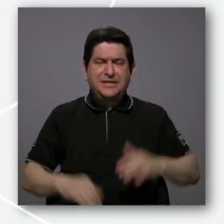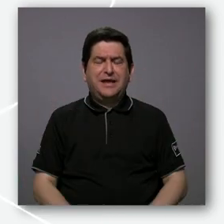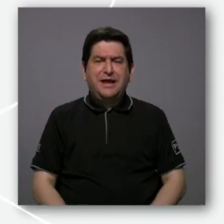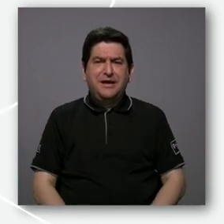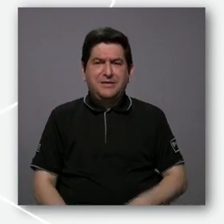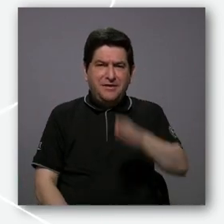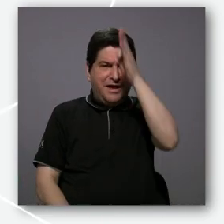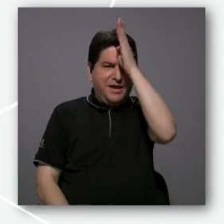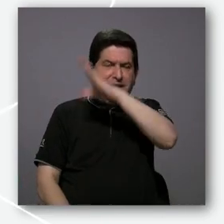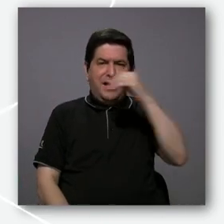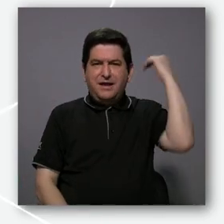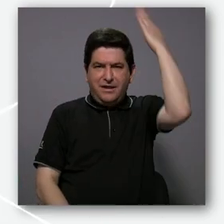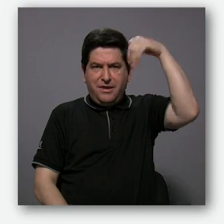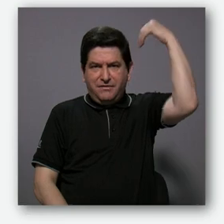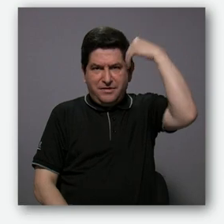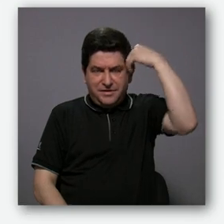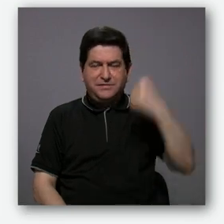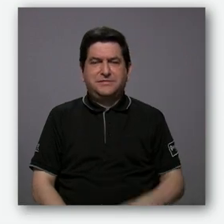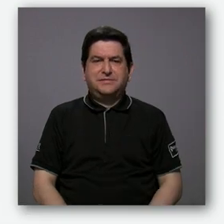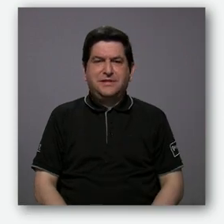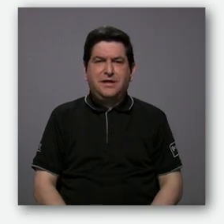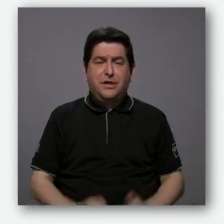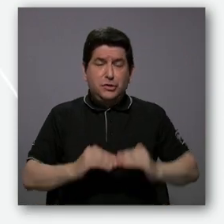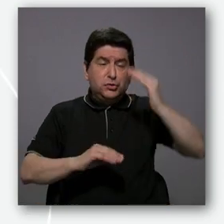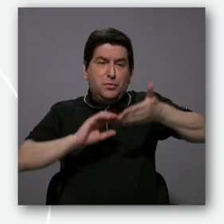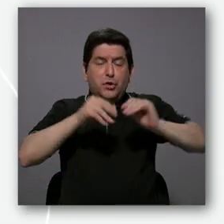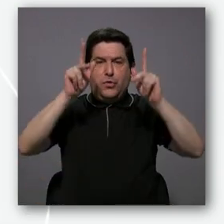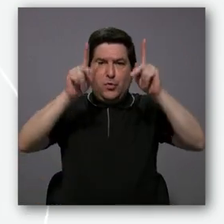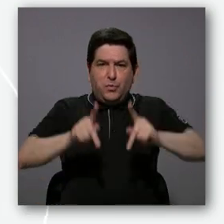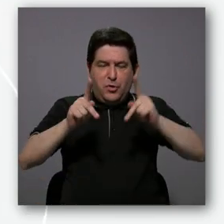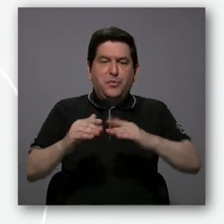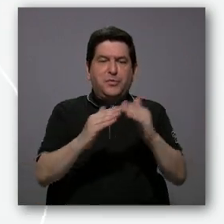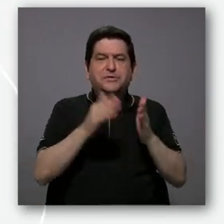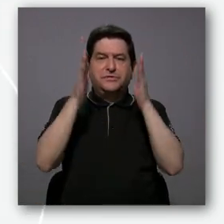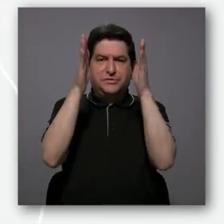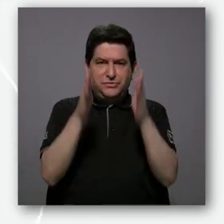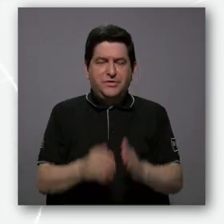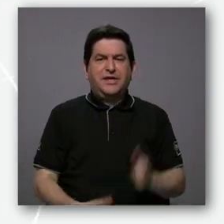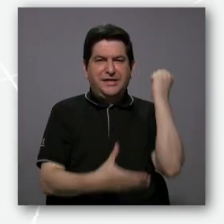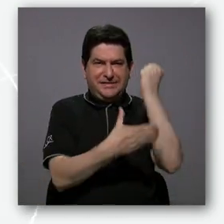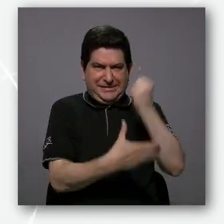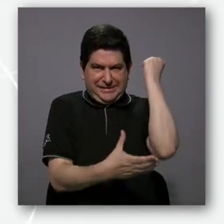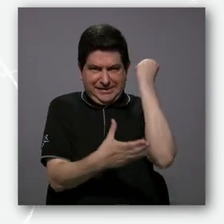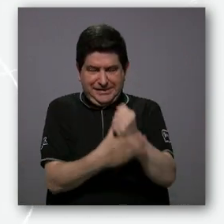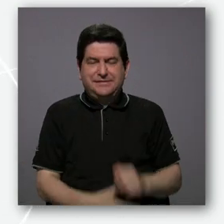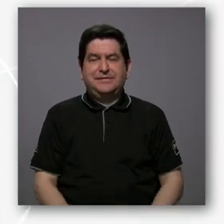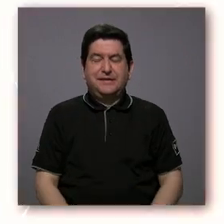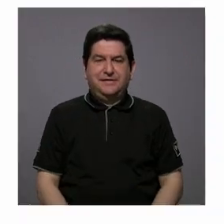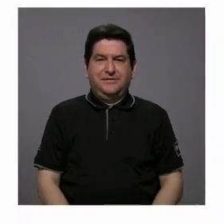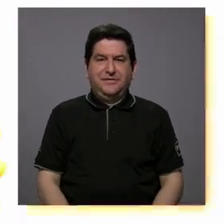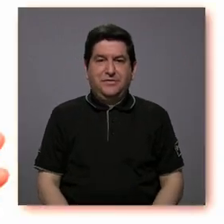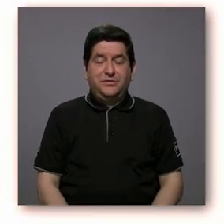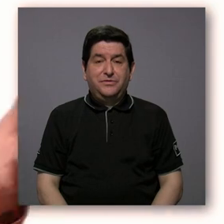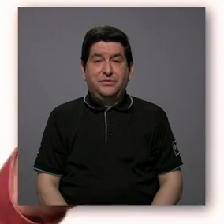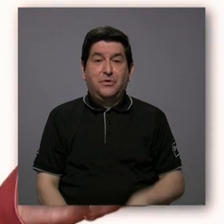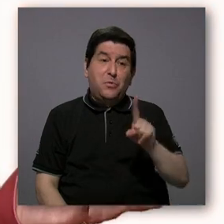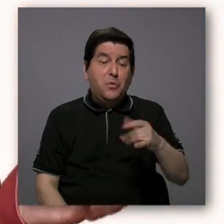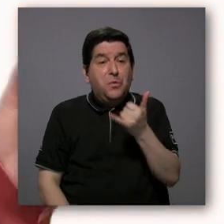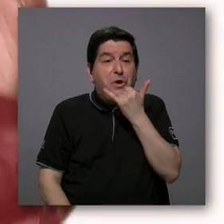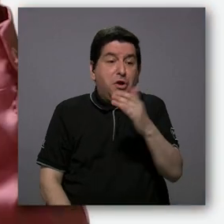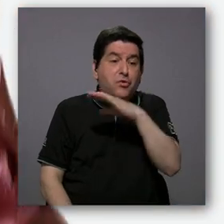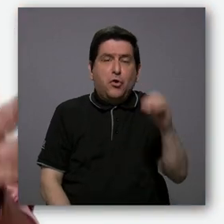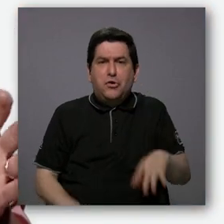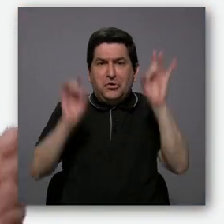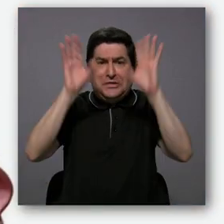y Afganistán, la cantidad mayor de personas civiles asesinadas, ups, por algún